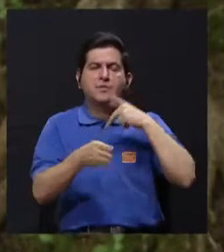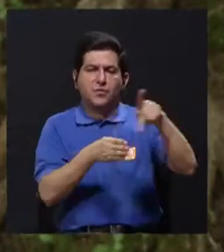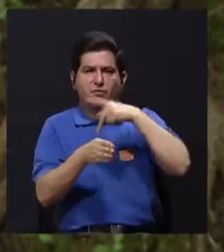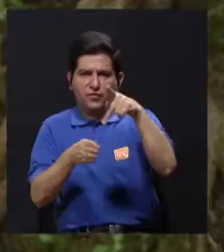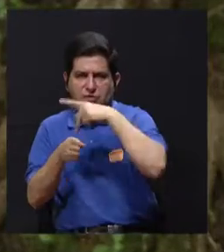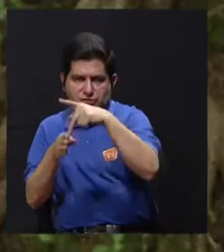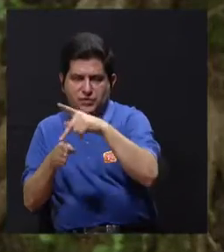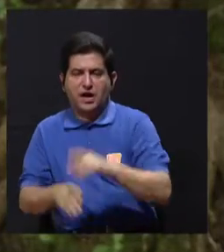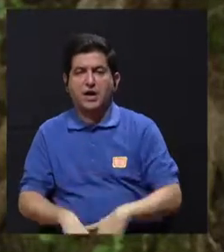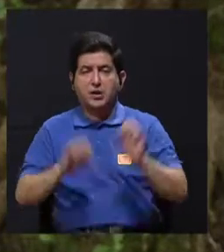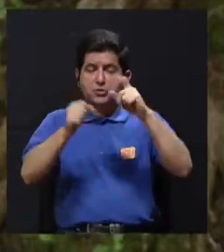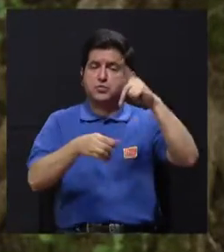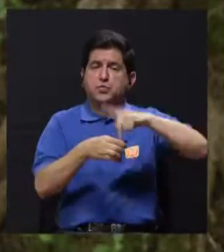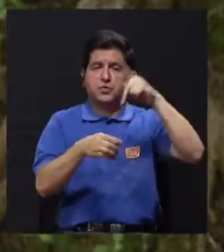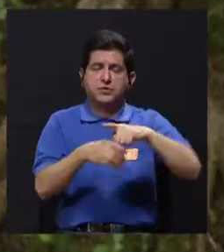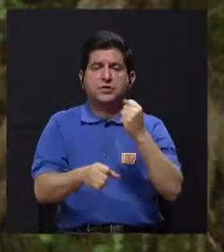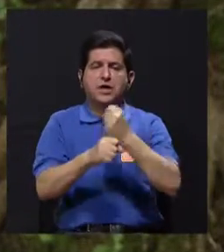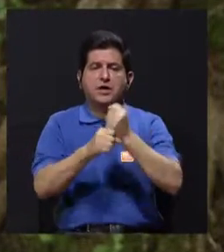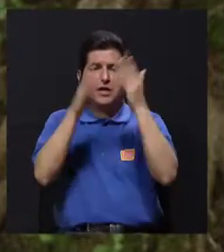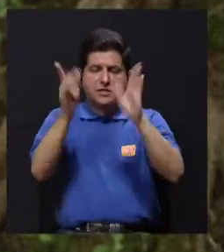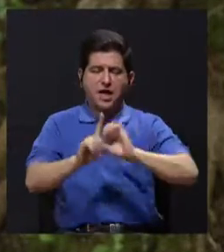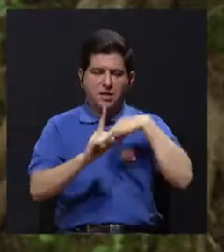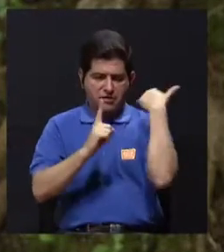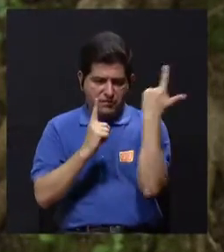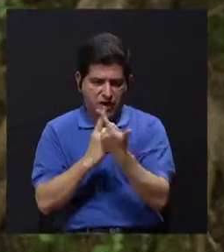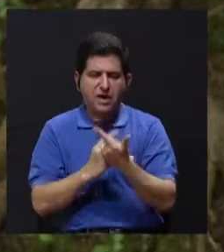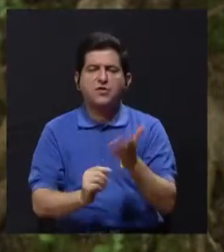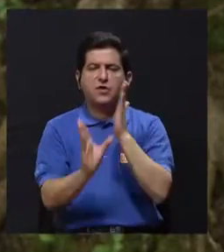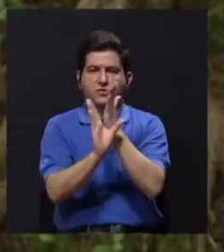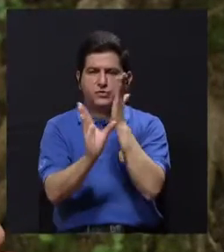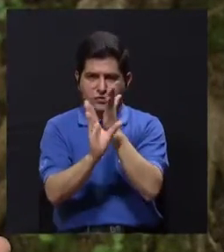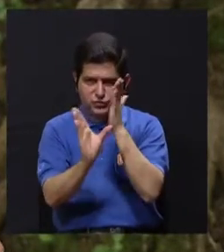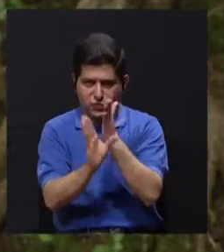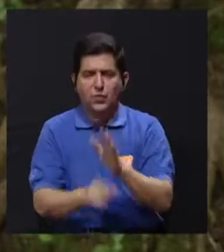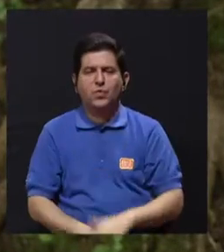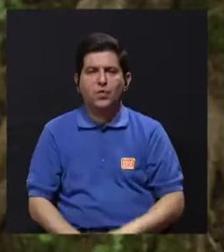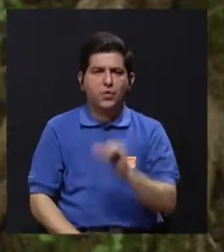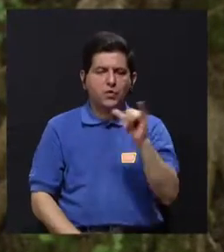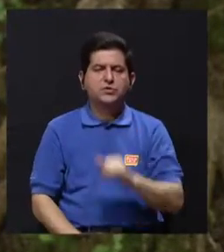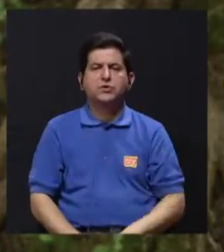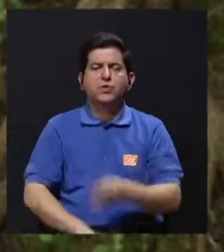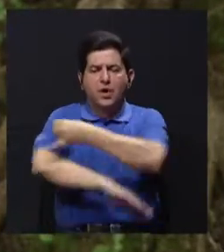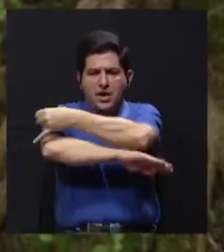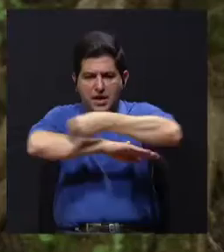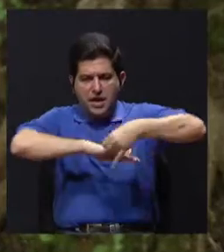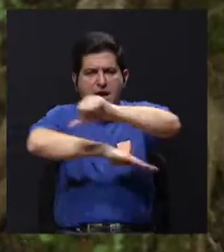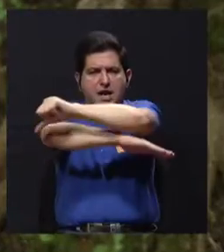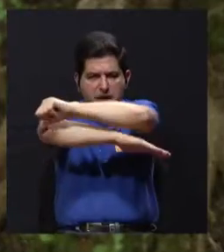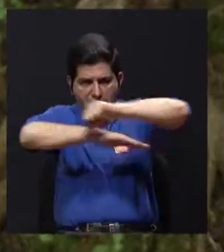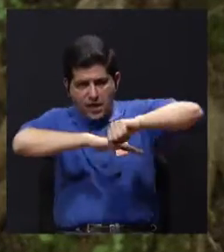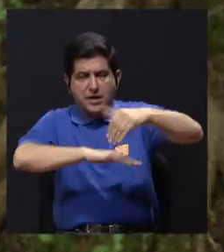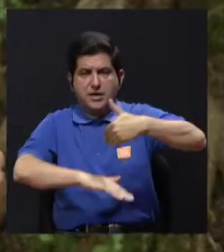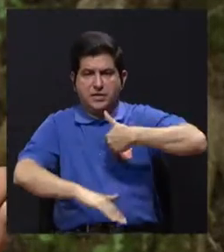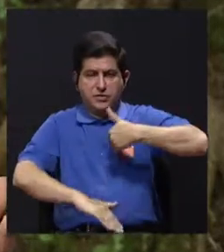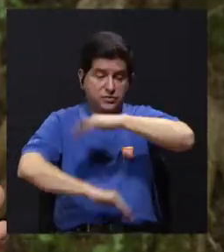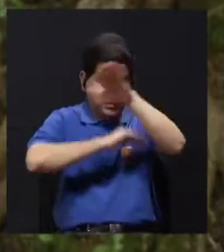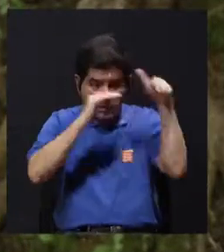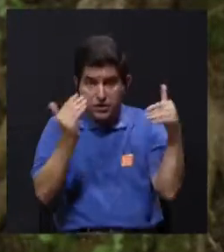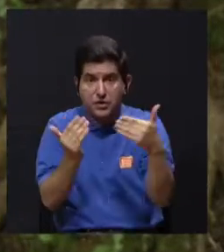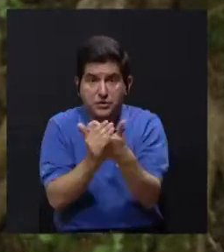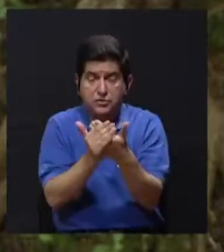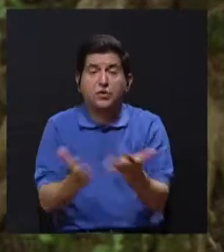conocimiento que es multidisciplinaria. Entonces aquí pueden participar trabajadoras sociales, psicólogos, pueden trabajar